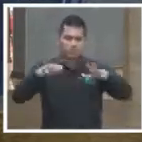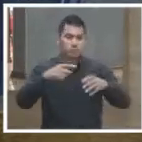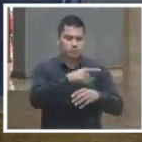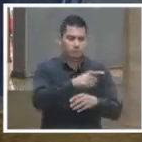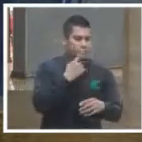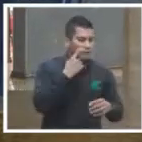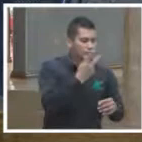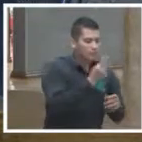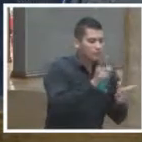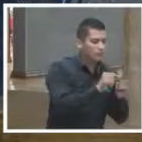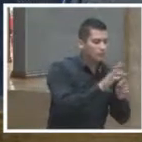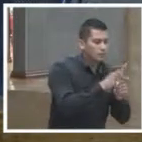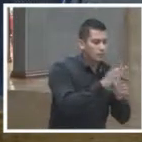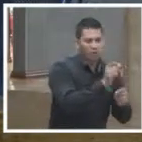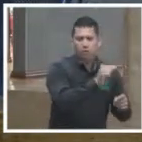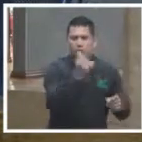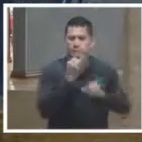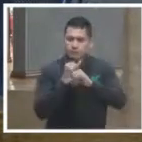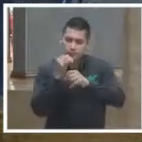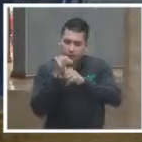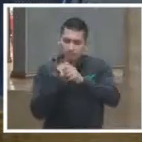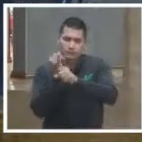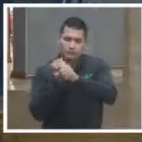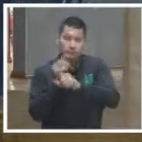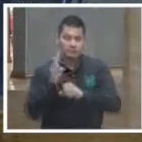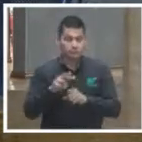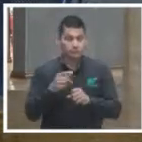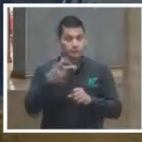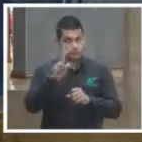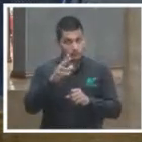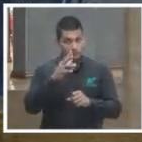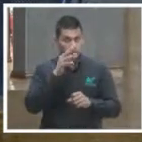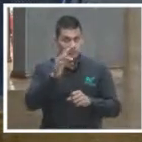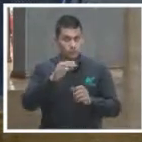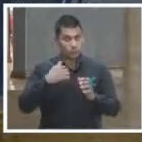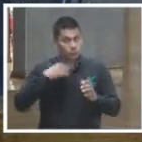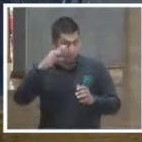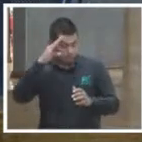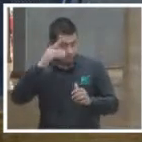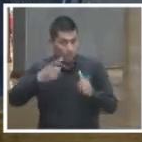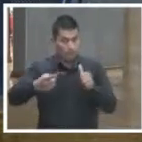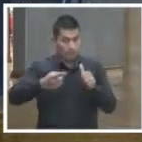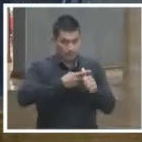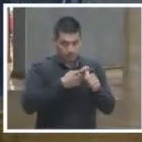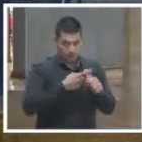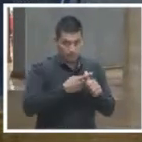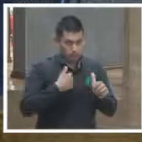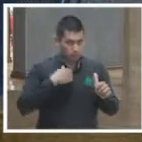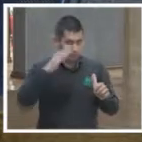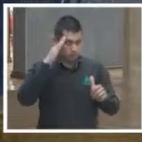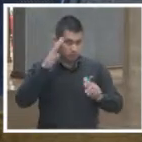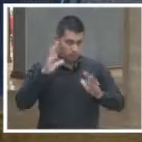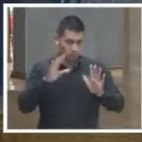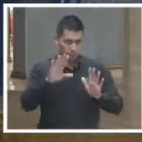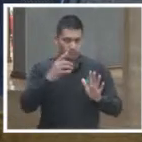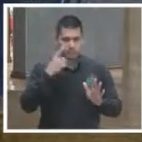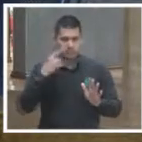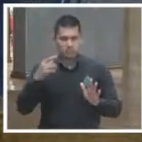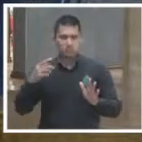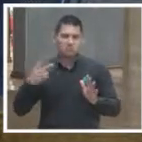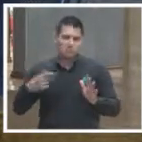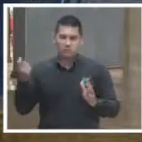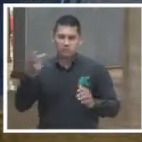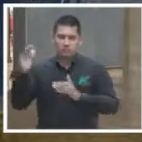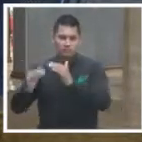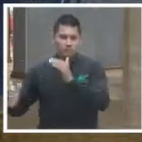el principal, y creo que esto es fundamental desde el punto de vista de una autoridad jurisdiccional, pero en general de cualquier